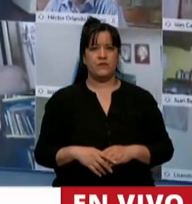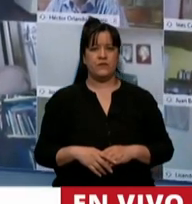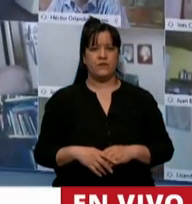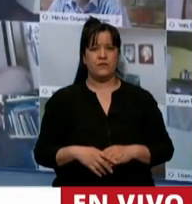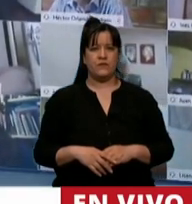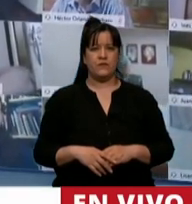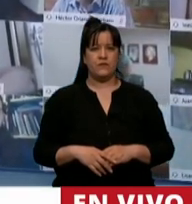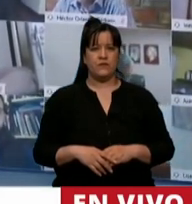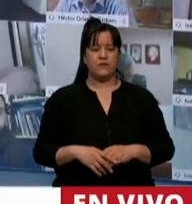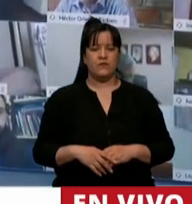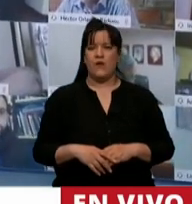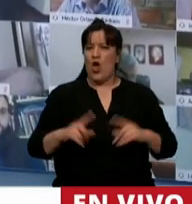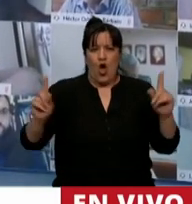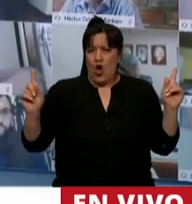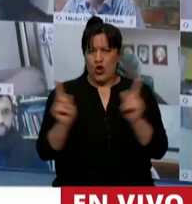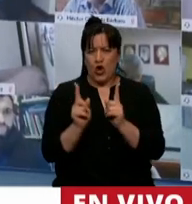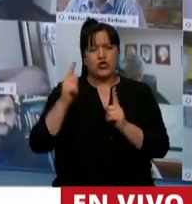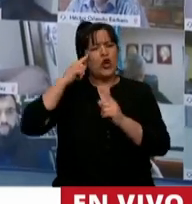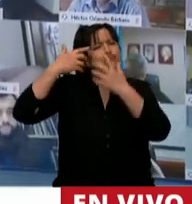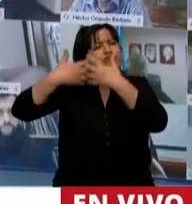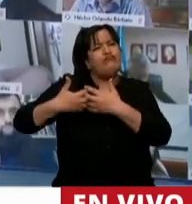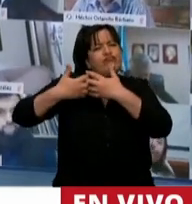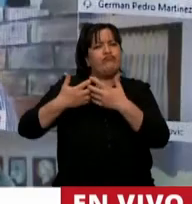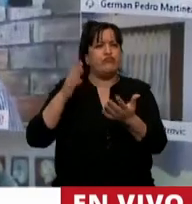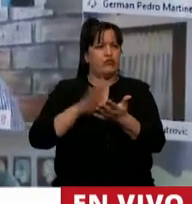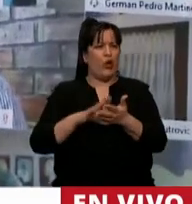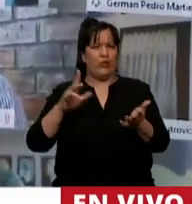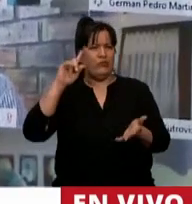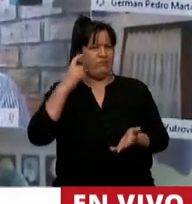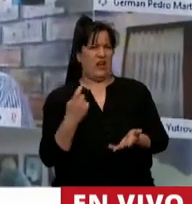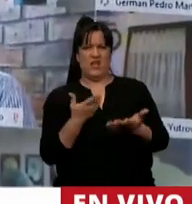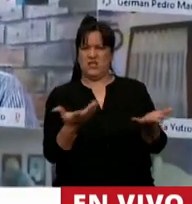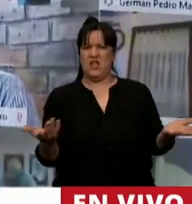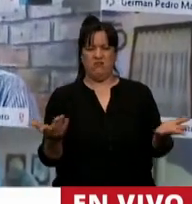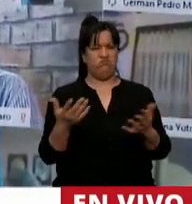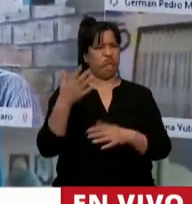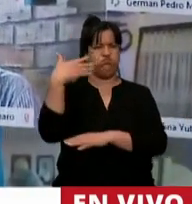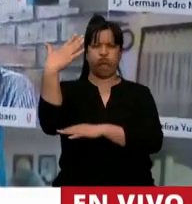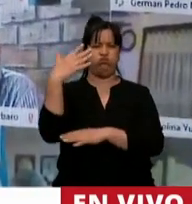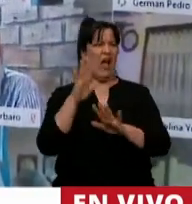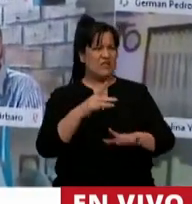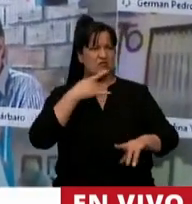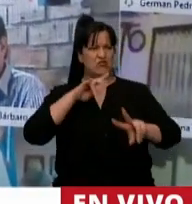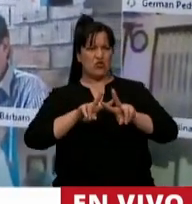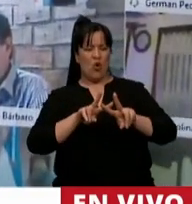Una muy breve reflexión sobre el triste espectáculo que nos tocó presenciar.